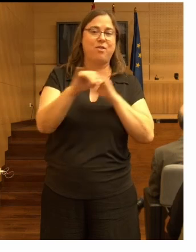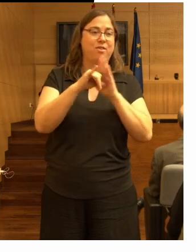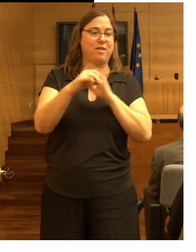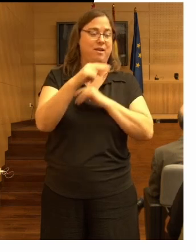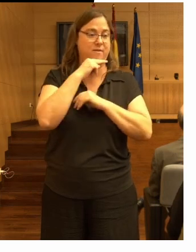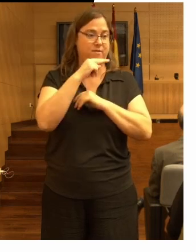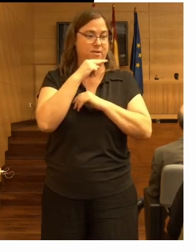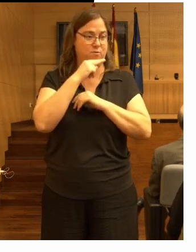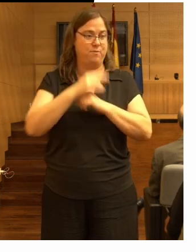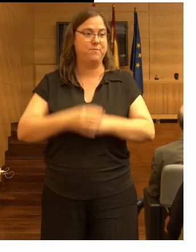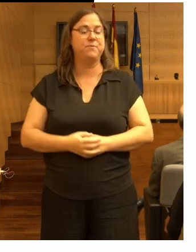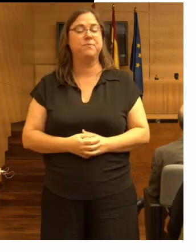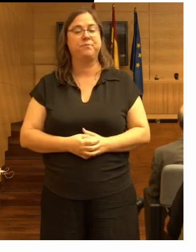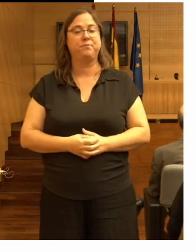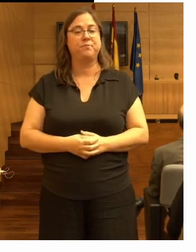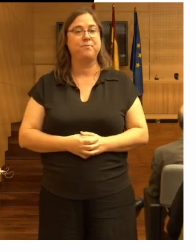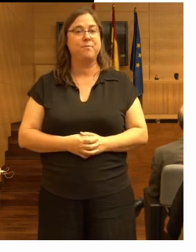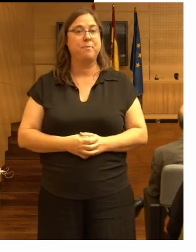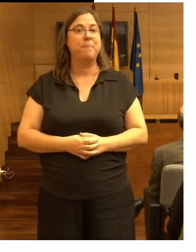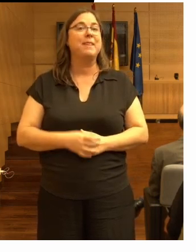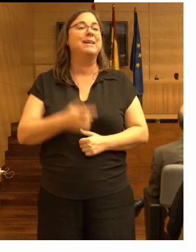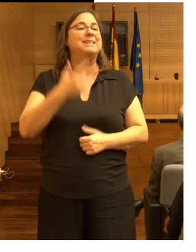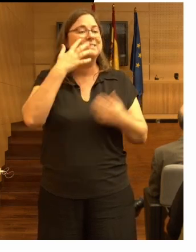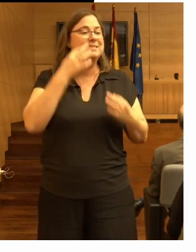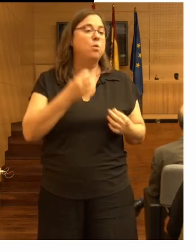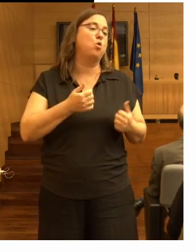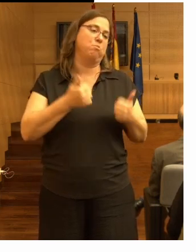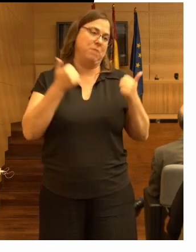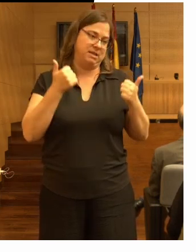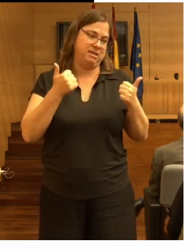y es más seguro